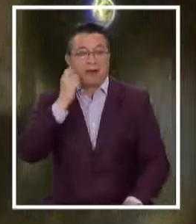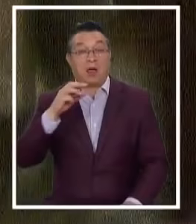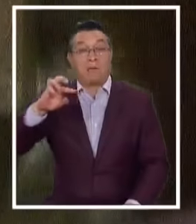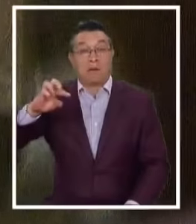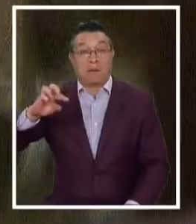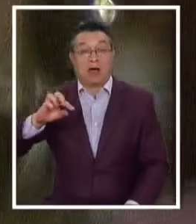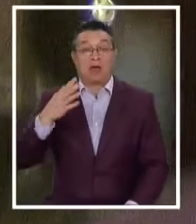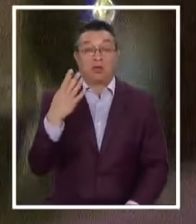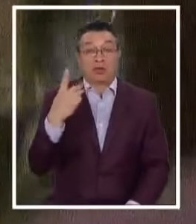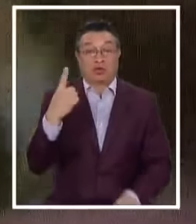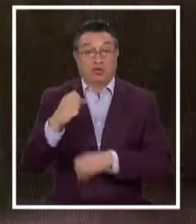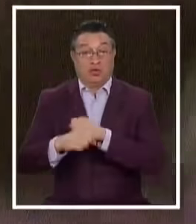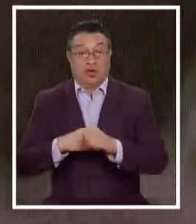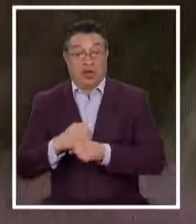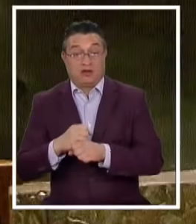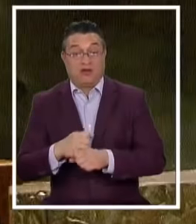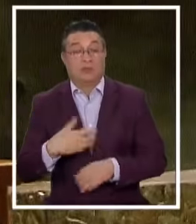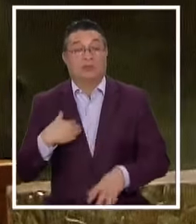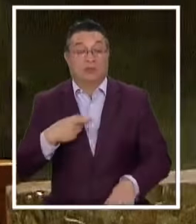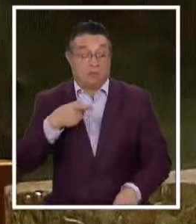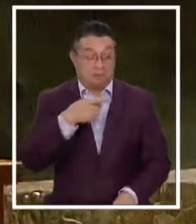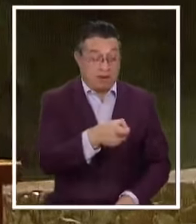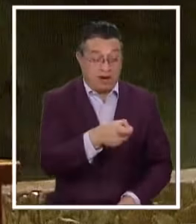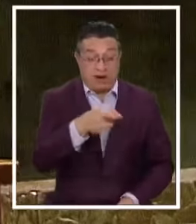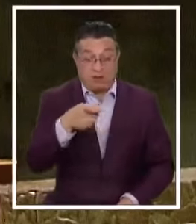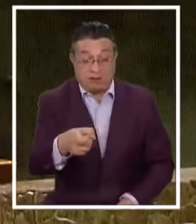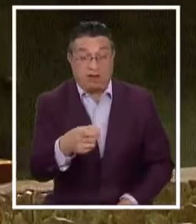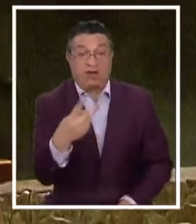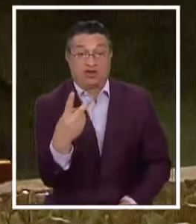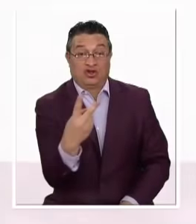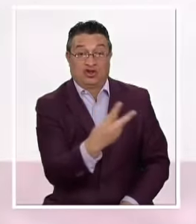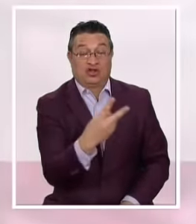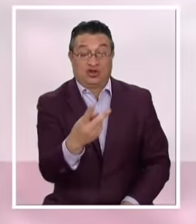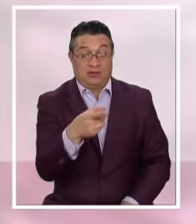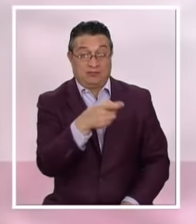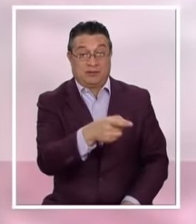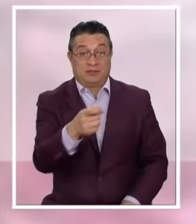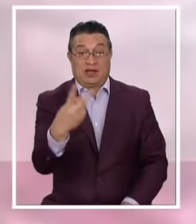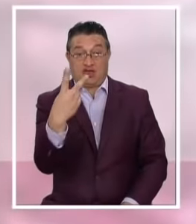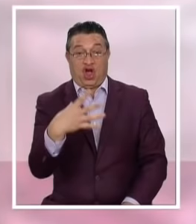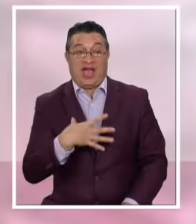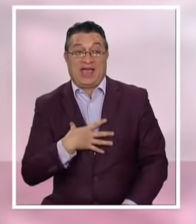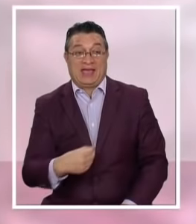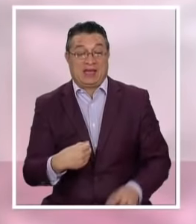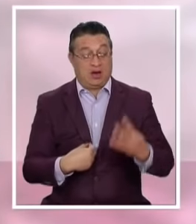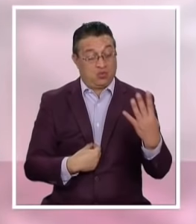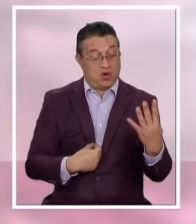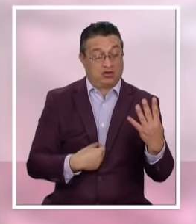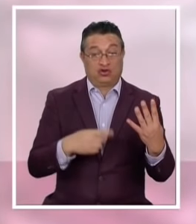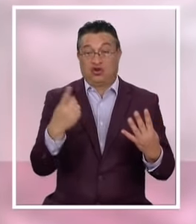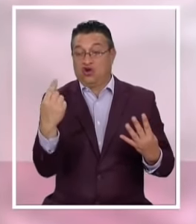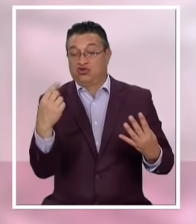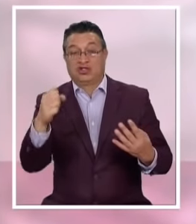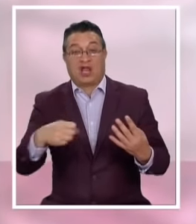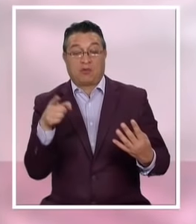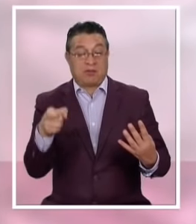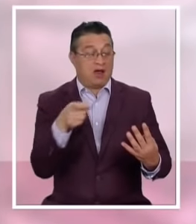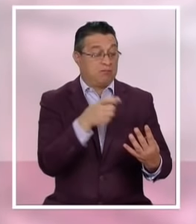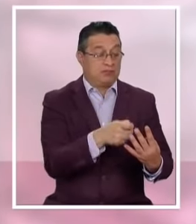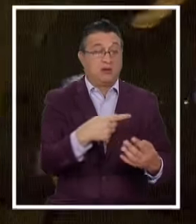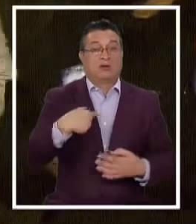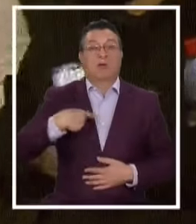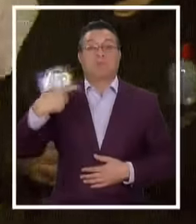padre De 41 años Terminó con su vida Luego de haber asesinado Con un arma de fuego A sus dos hijas De 4 y 11 años